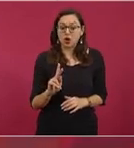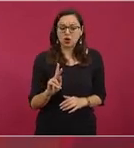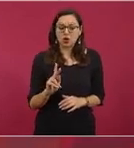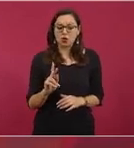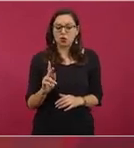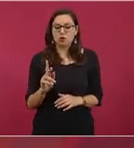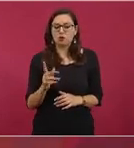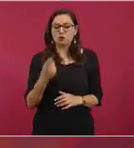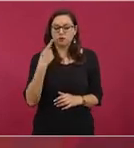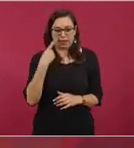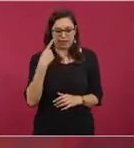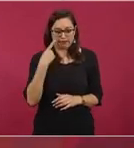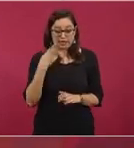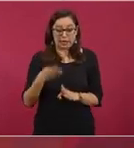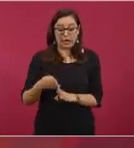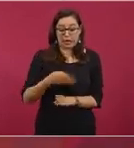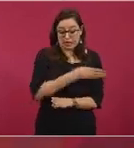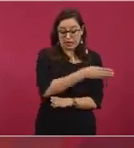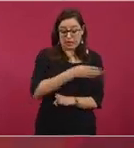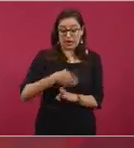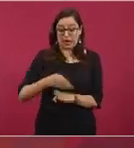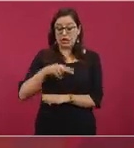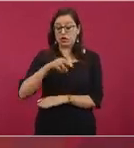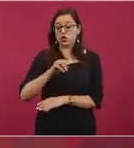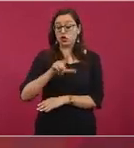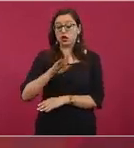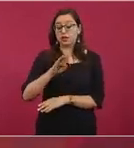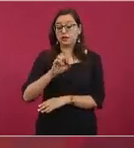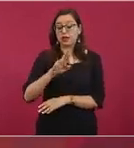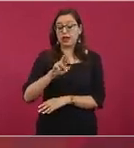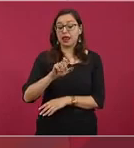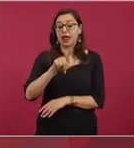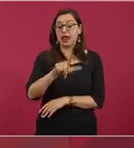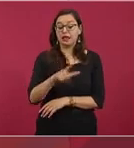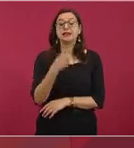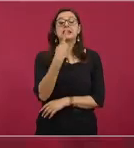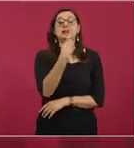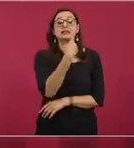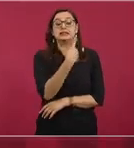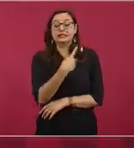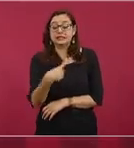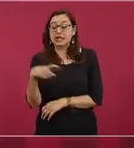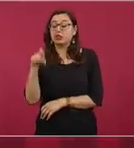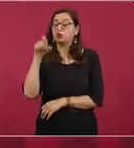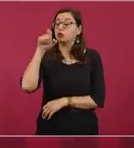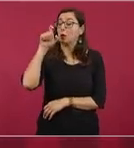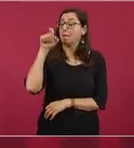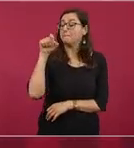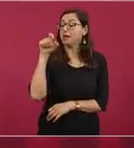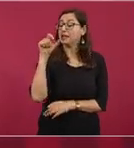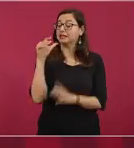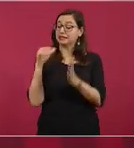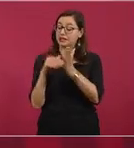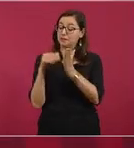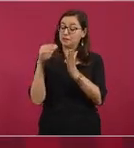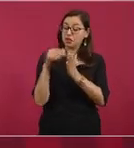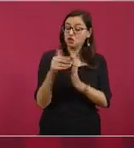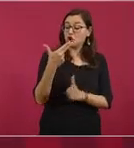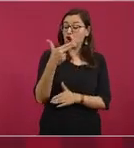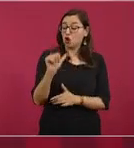neoliberal se concesionaron 120 millones de hectáreas para la explotación minera,